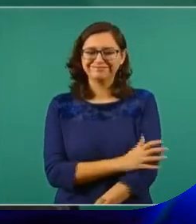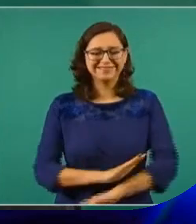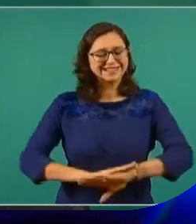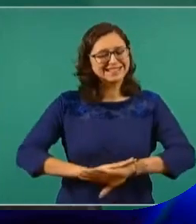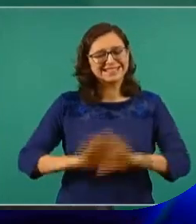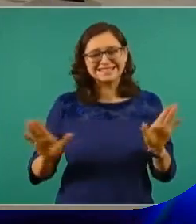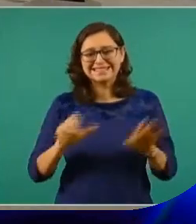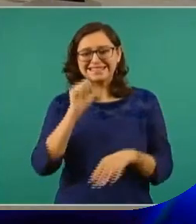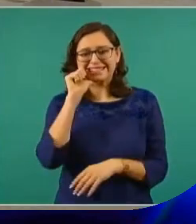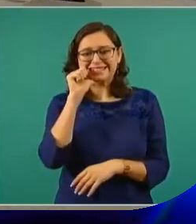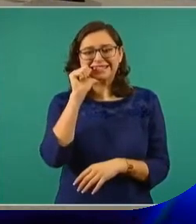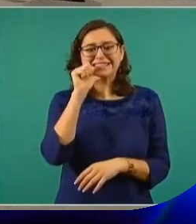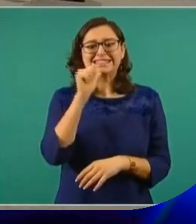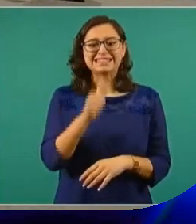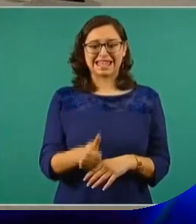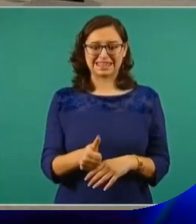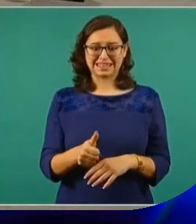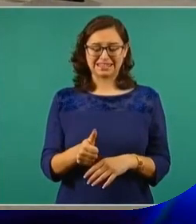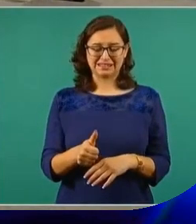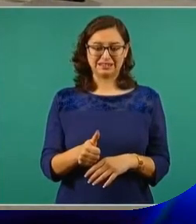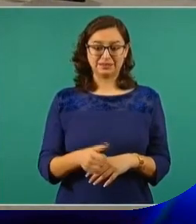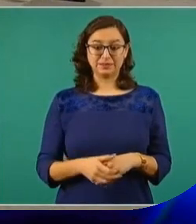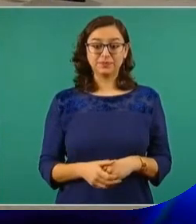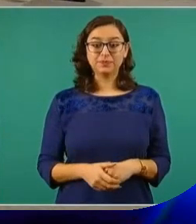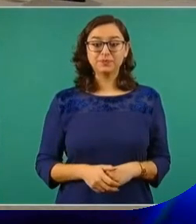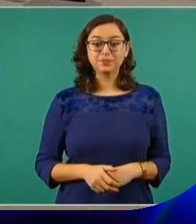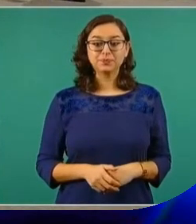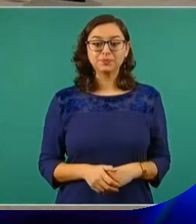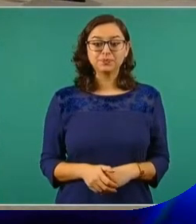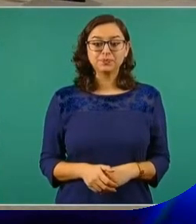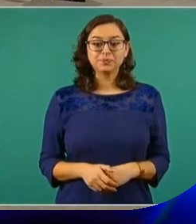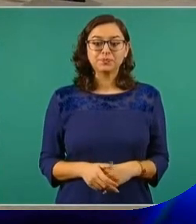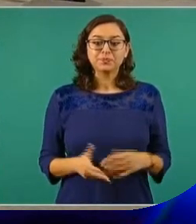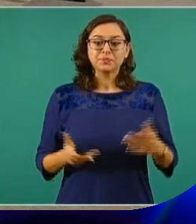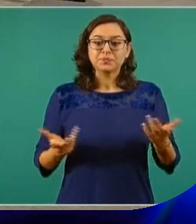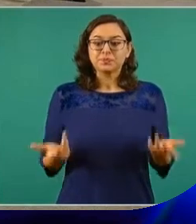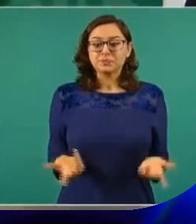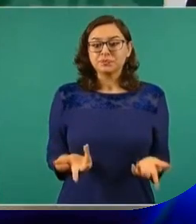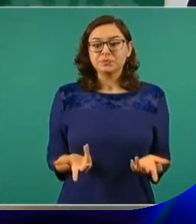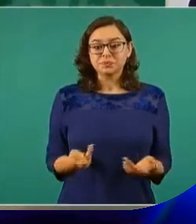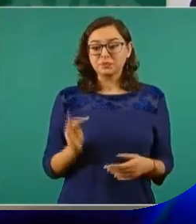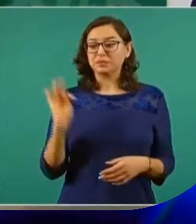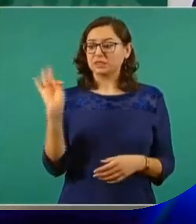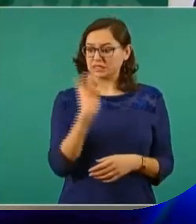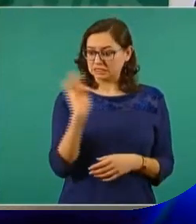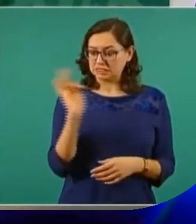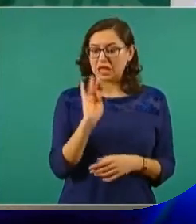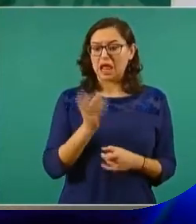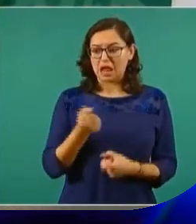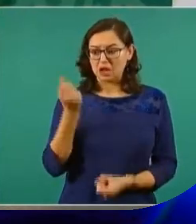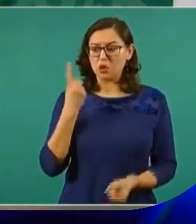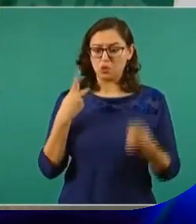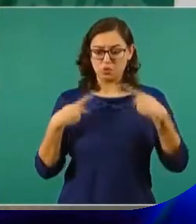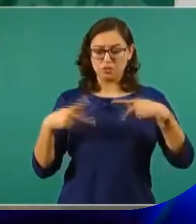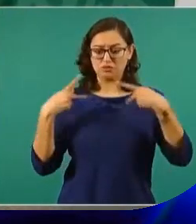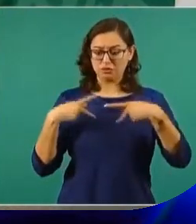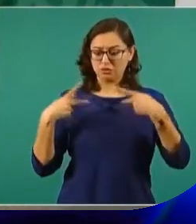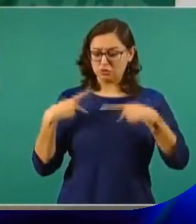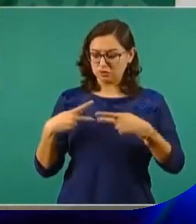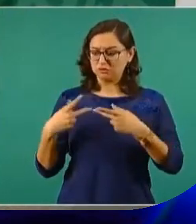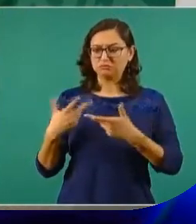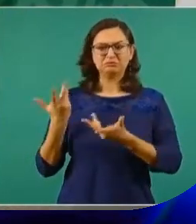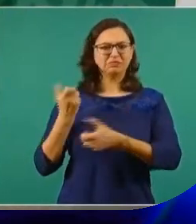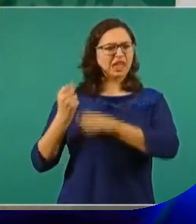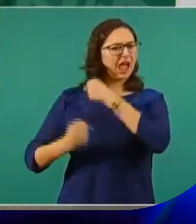Puede ser que se trate de quienes iniciaron con nosotros esta lucha desde hace muchos años,